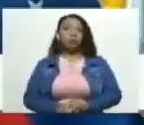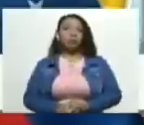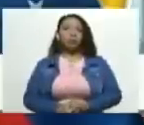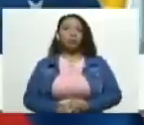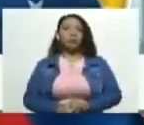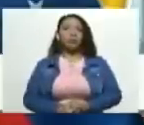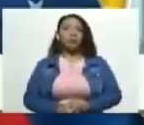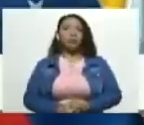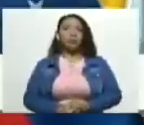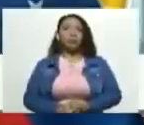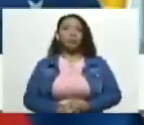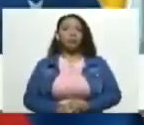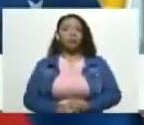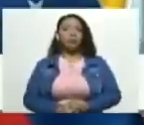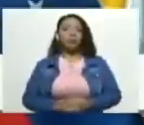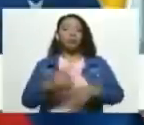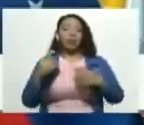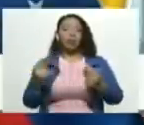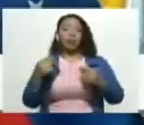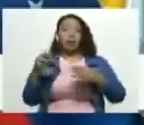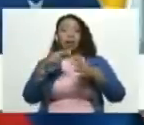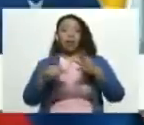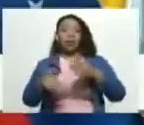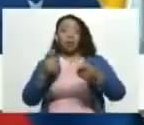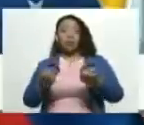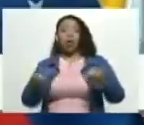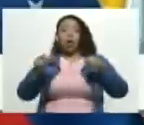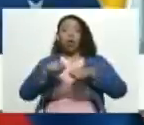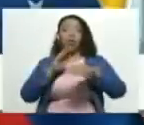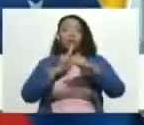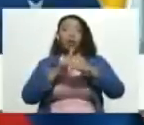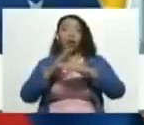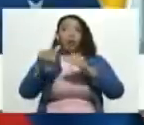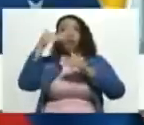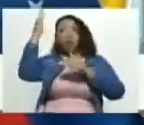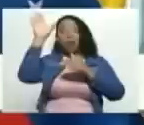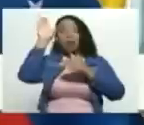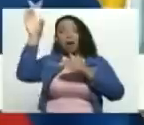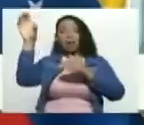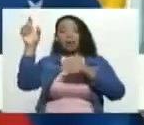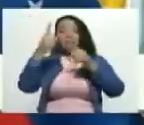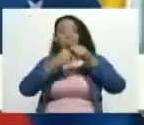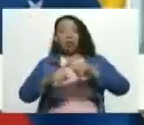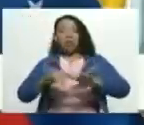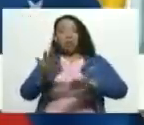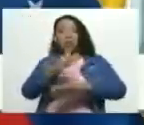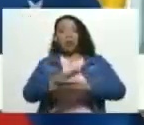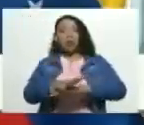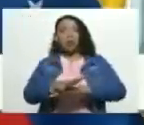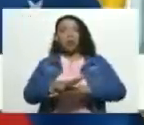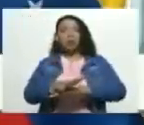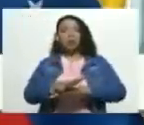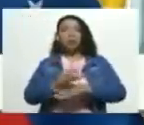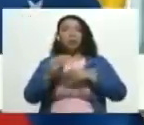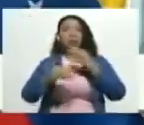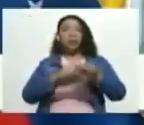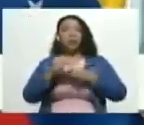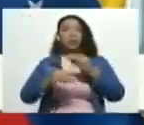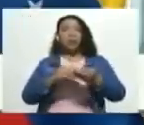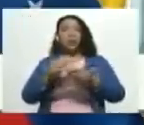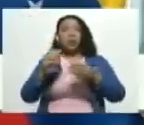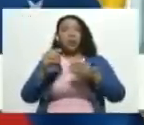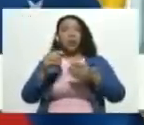en activos y recursos bloqueados retenidos o confiscados fuera del país se calcula que a Venezuela se le ha causado un daño patrimonial